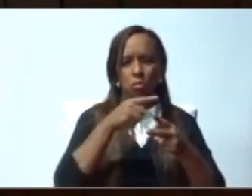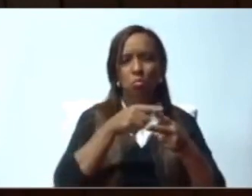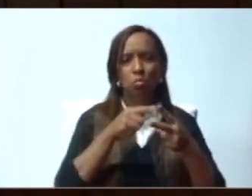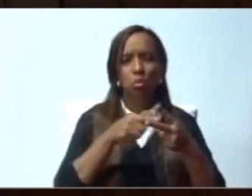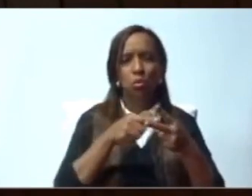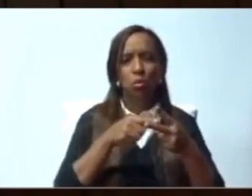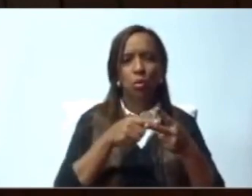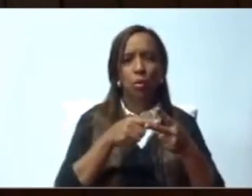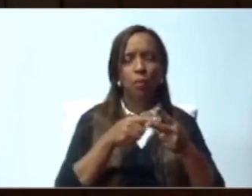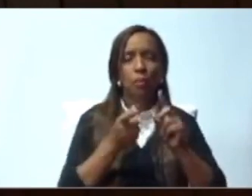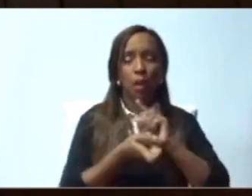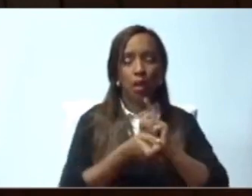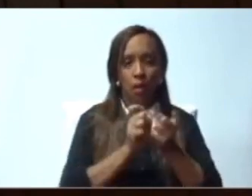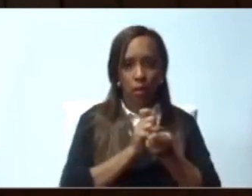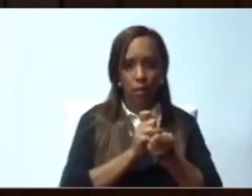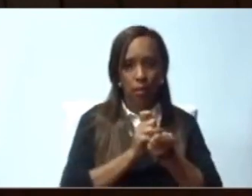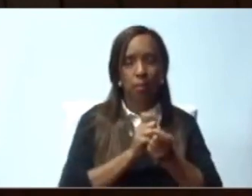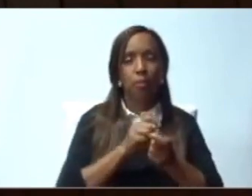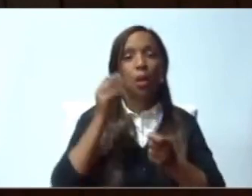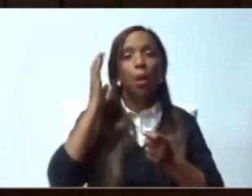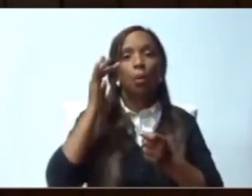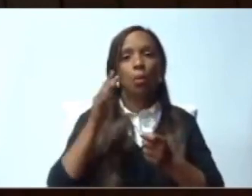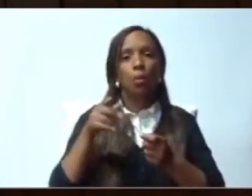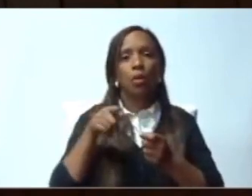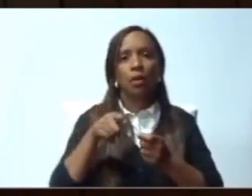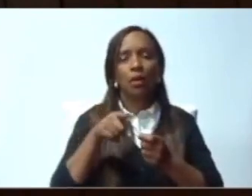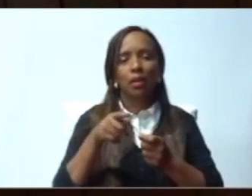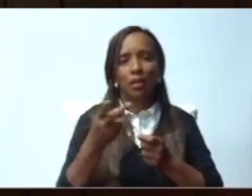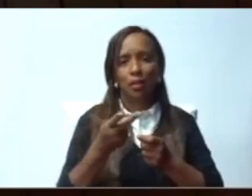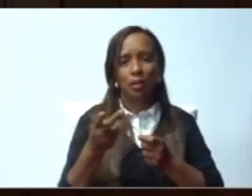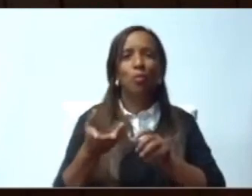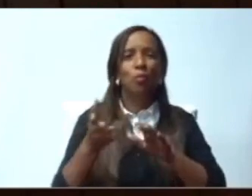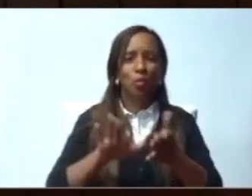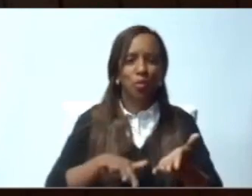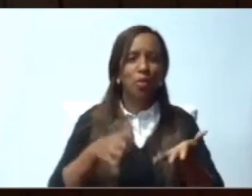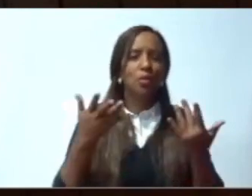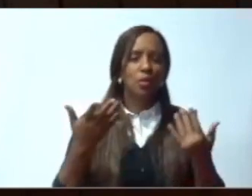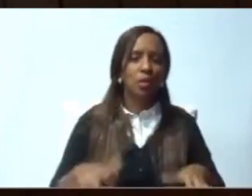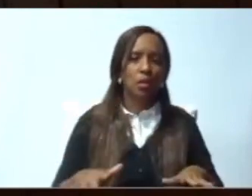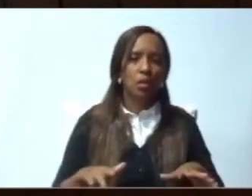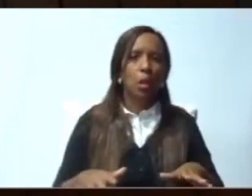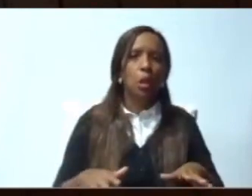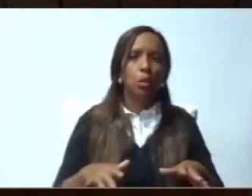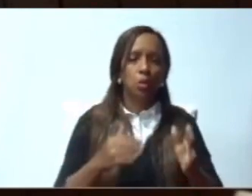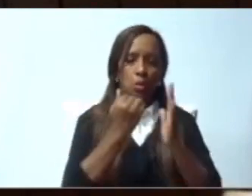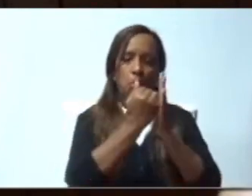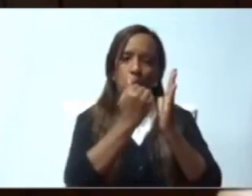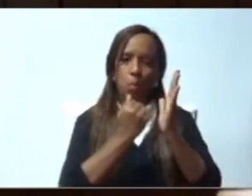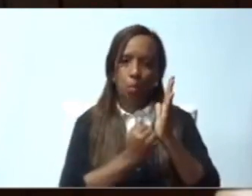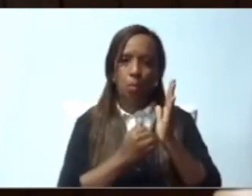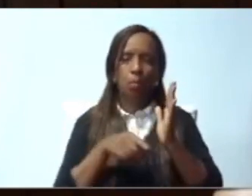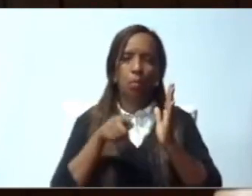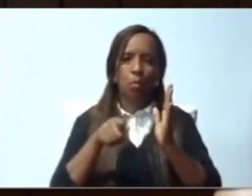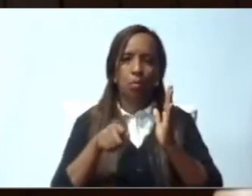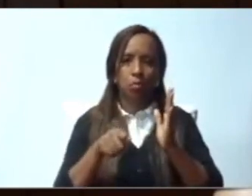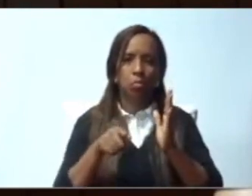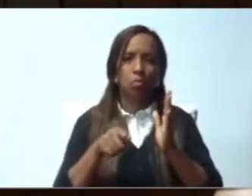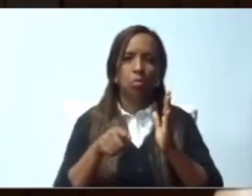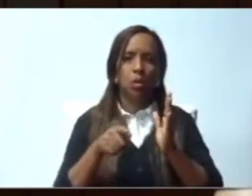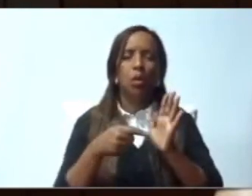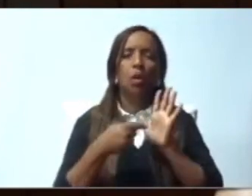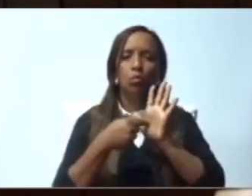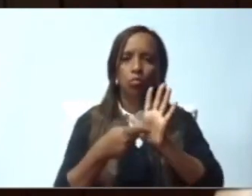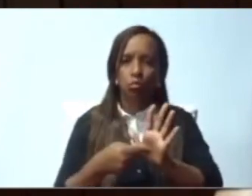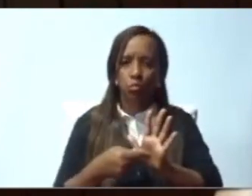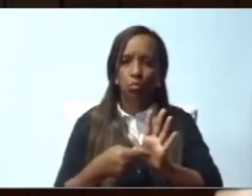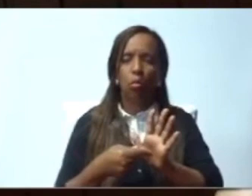de José Álvarez Vallejo, Wendy García, Isabel Palacio, Pablo Nelson